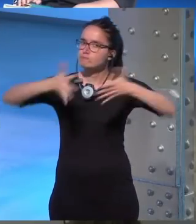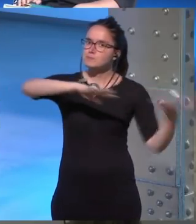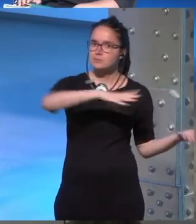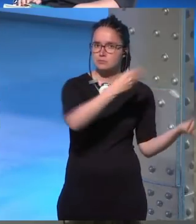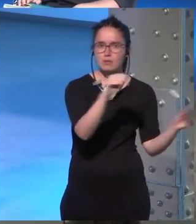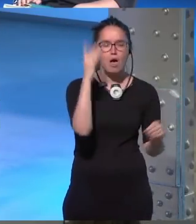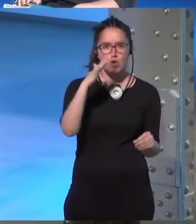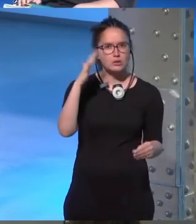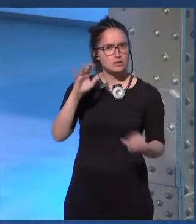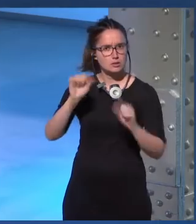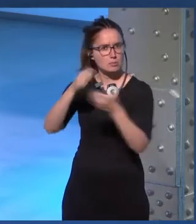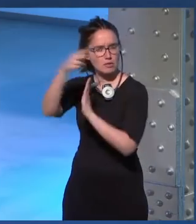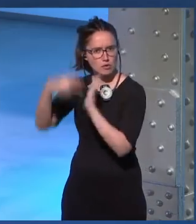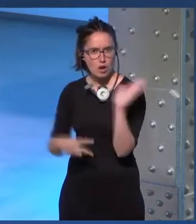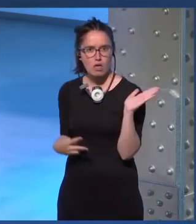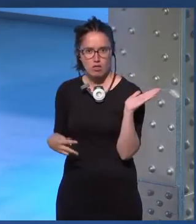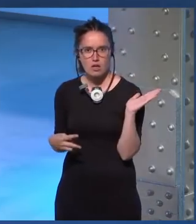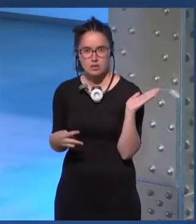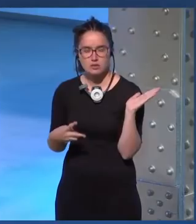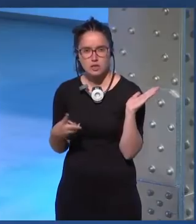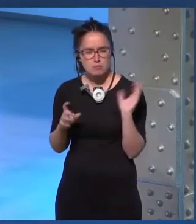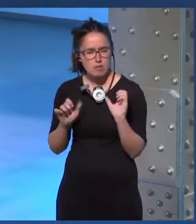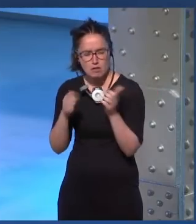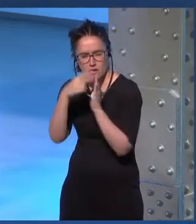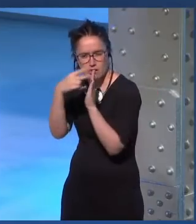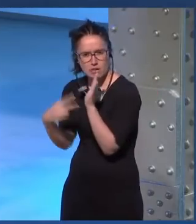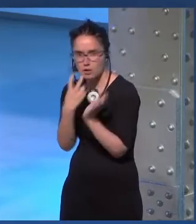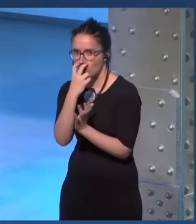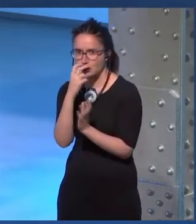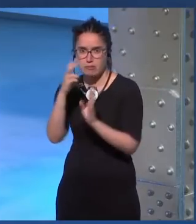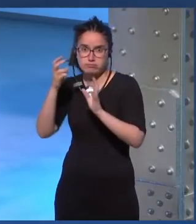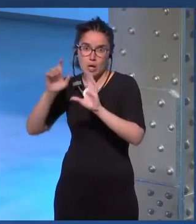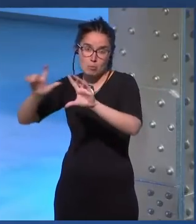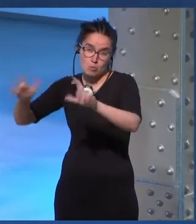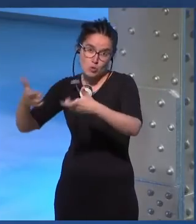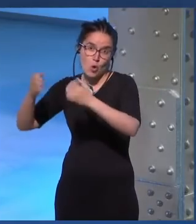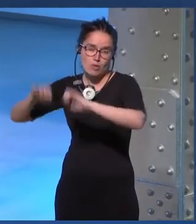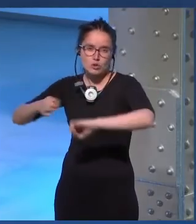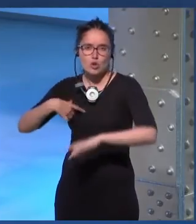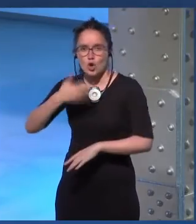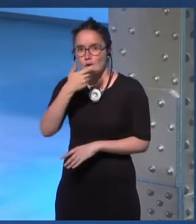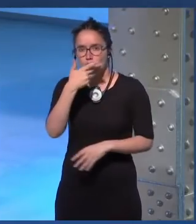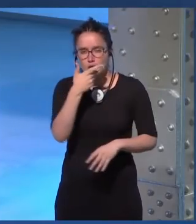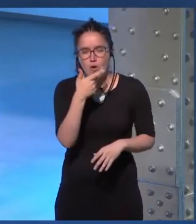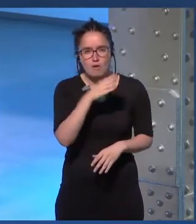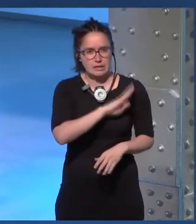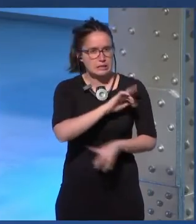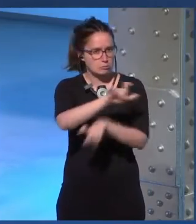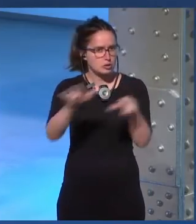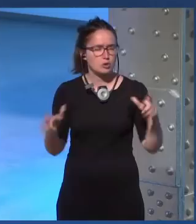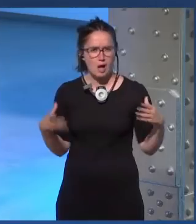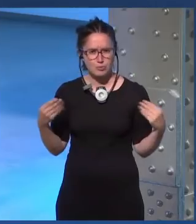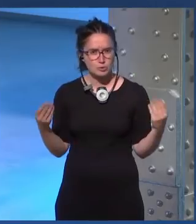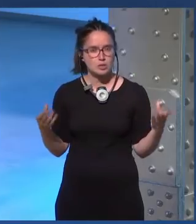el que adolescentes se están metiendo cada vez más se están metiendo ahí las garras y yo creo que he conocido a muchísima gente